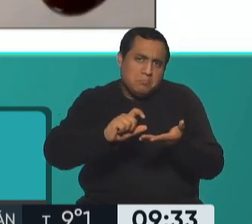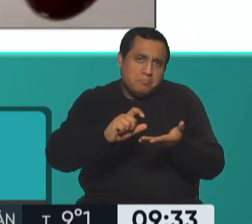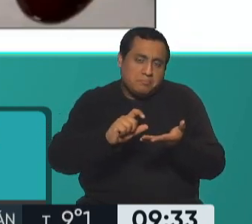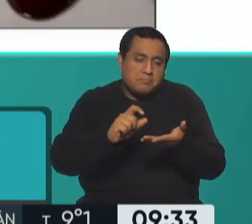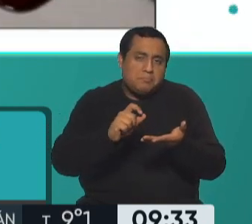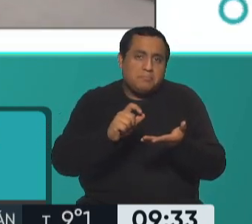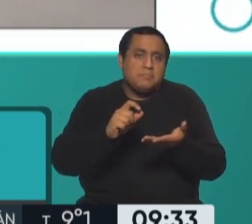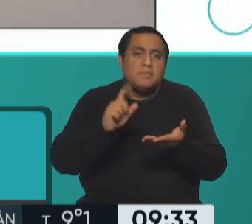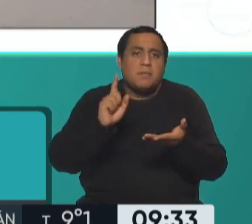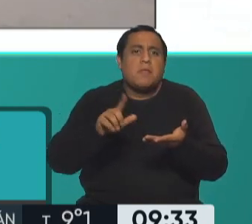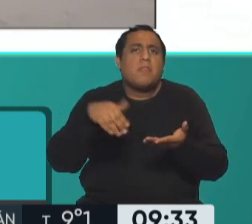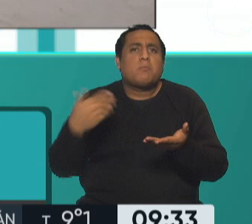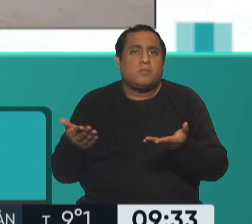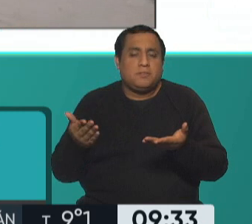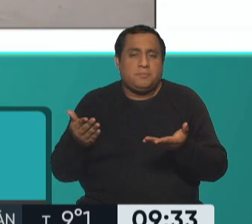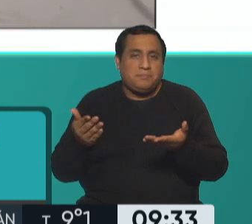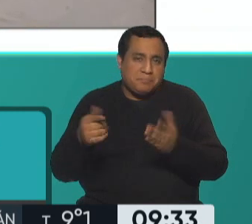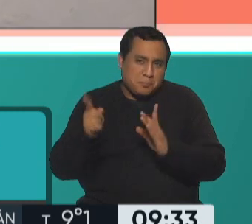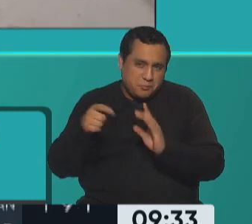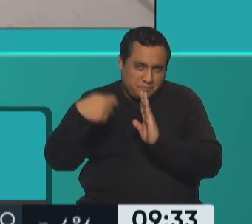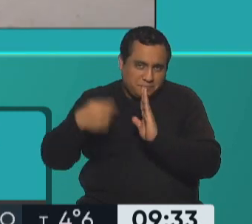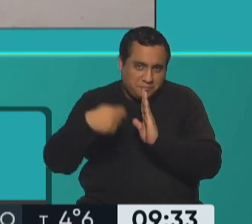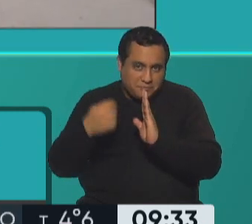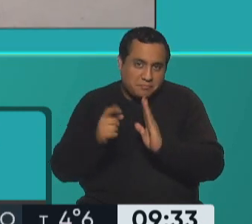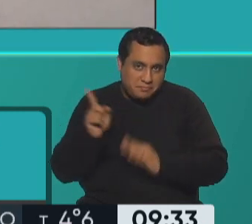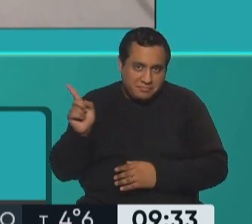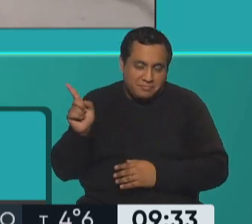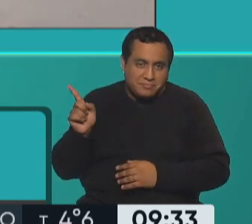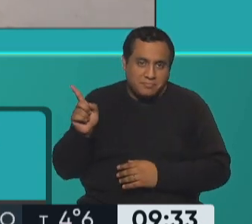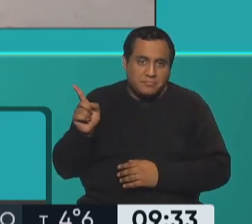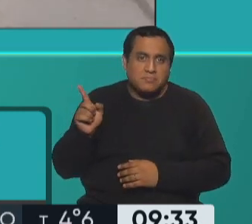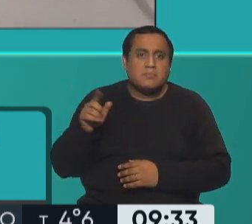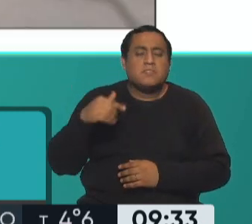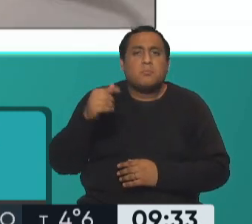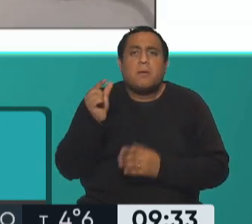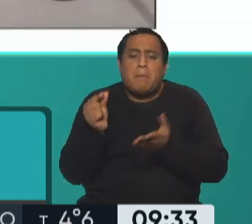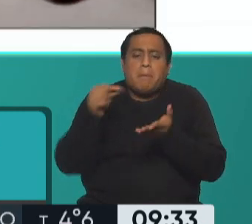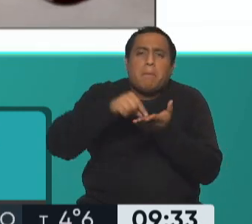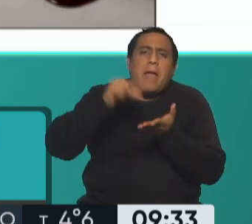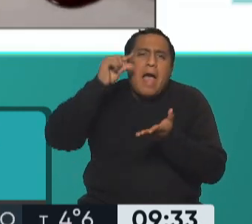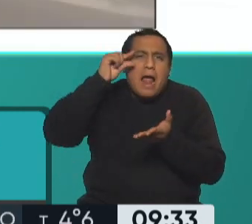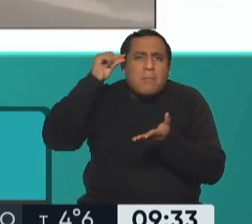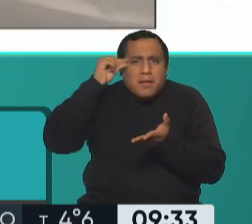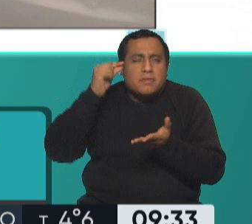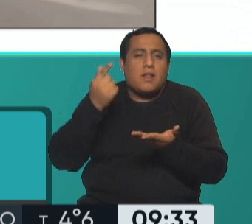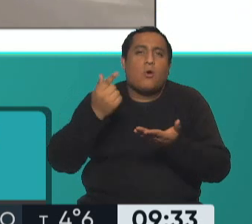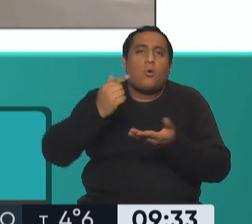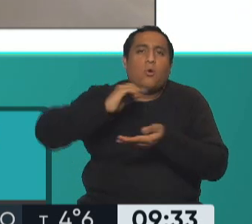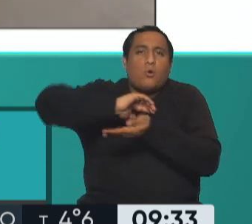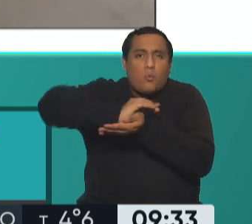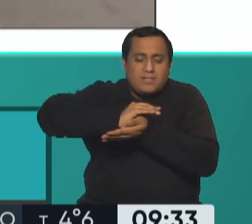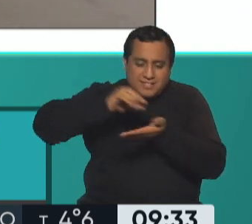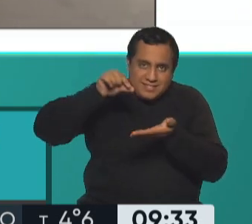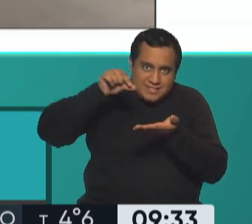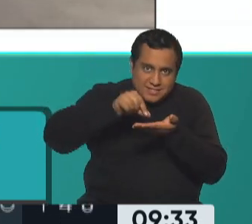luego, que ahora va a aparecer en el video, es agregarle una almendra, media nuez, y le puedo